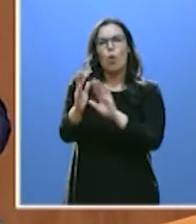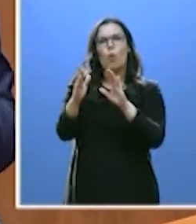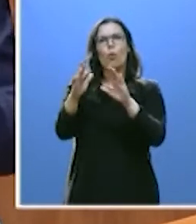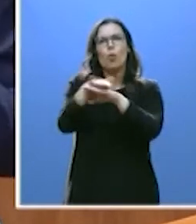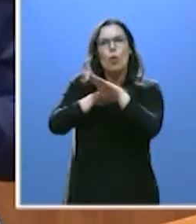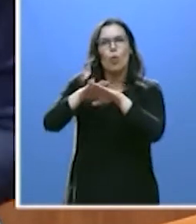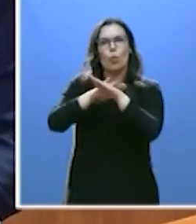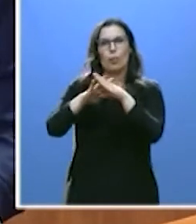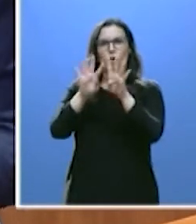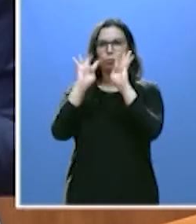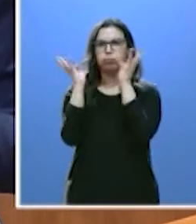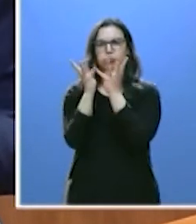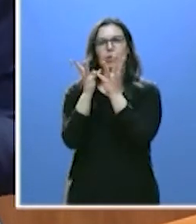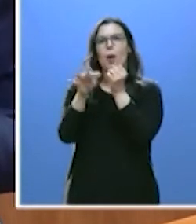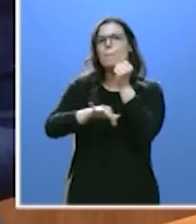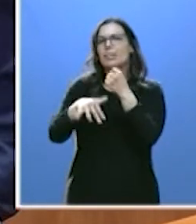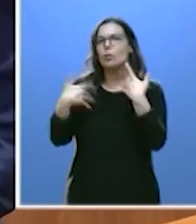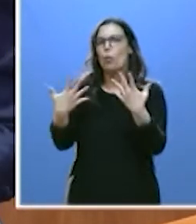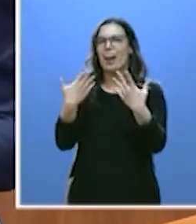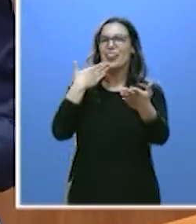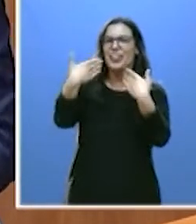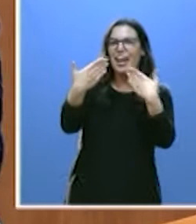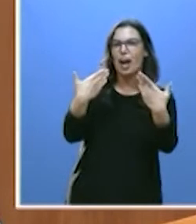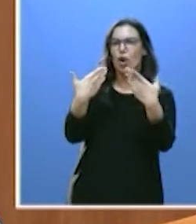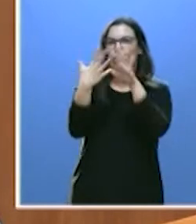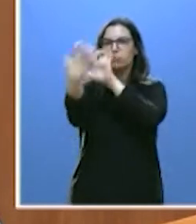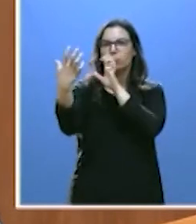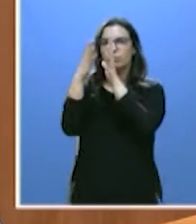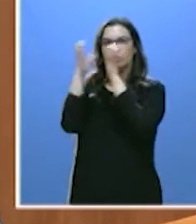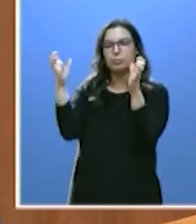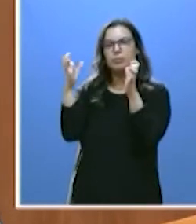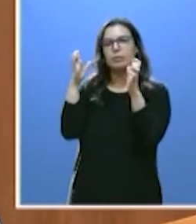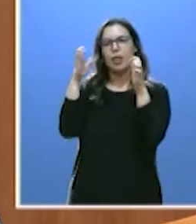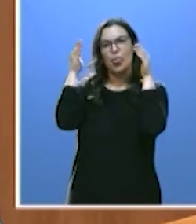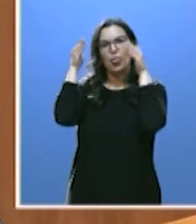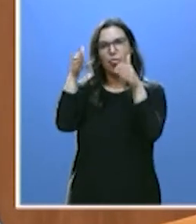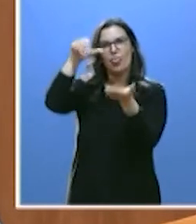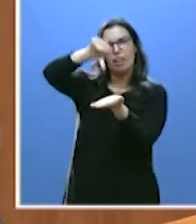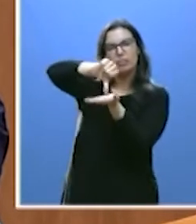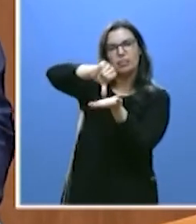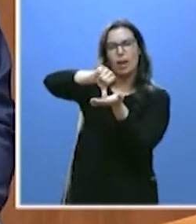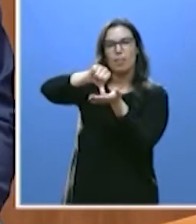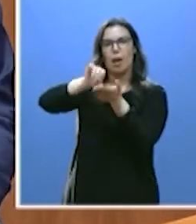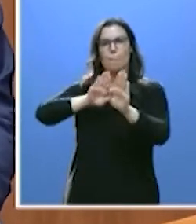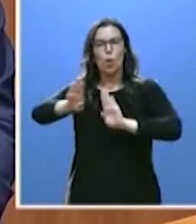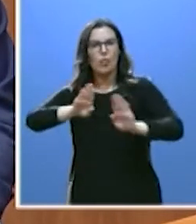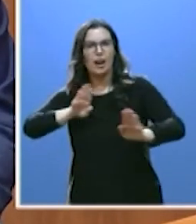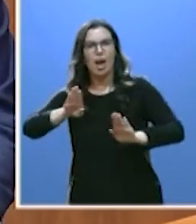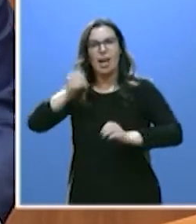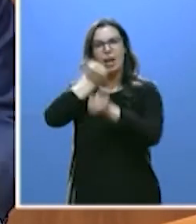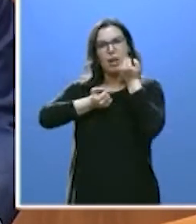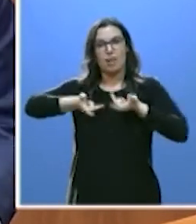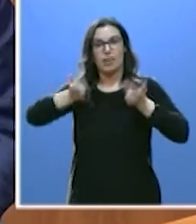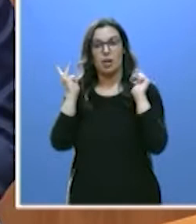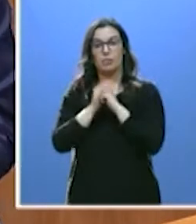basado en el diálogo, en el encuentro de ideas centradas, moderadas y liberales. Y la Junta es un Gobierno